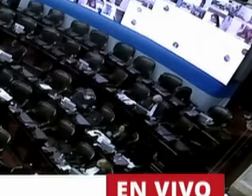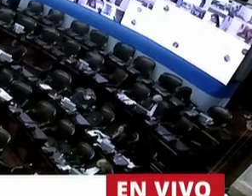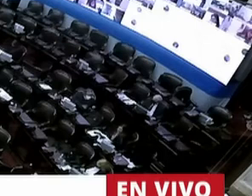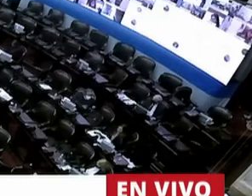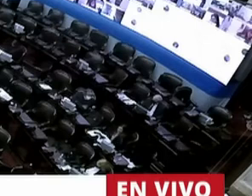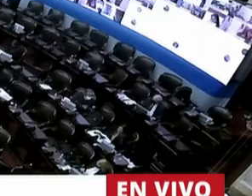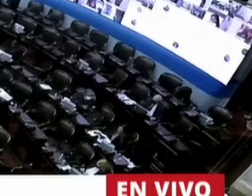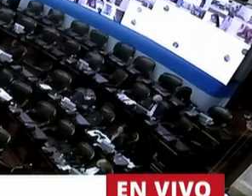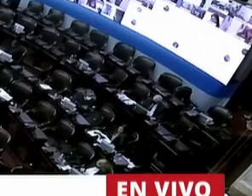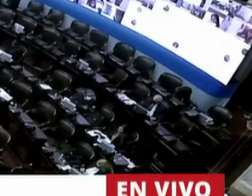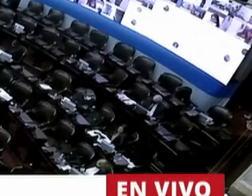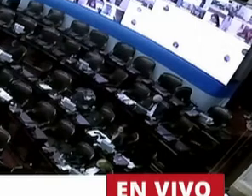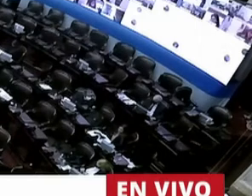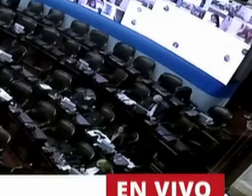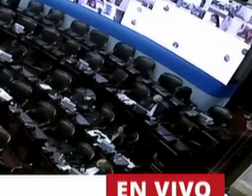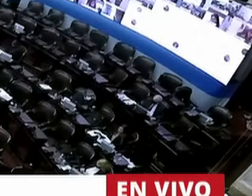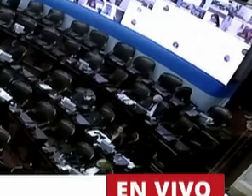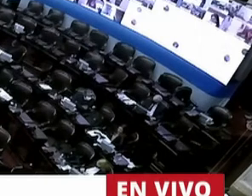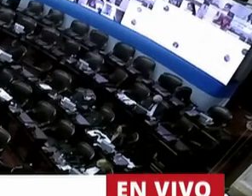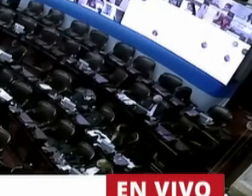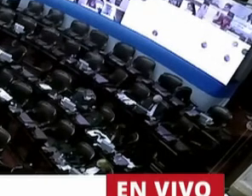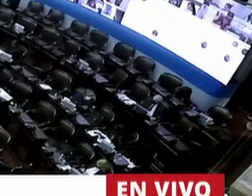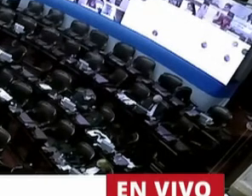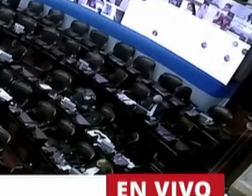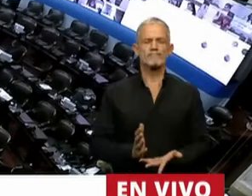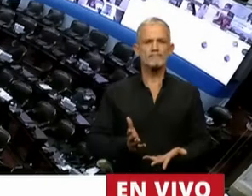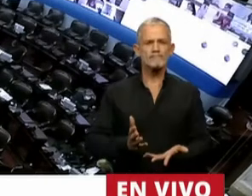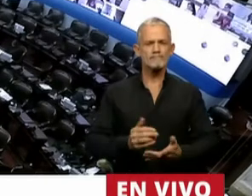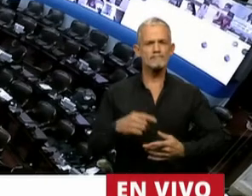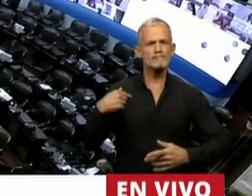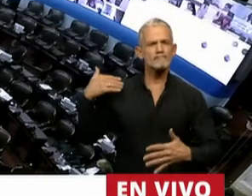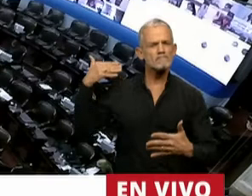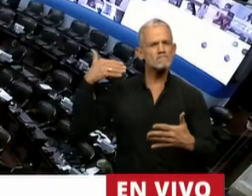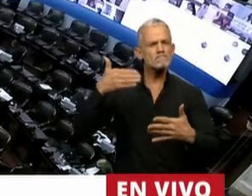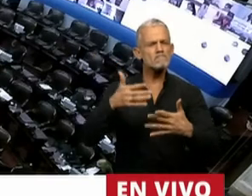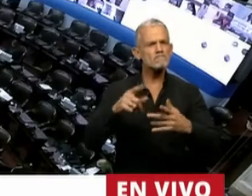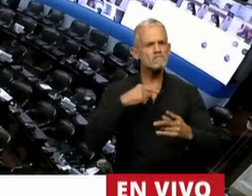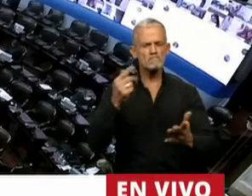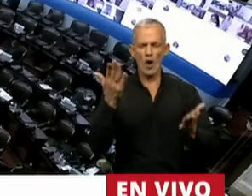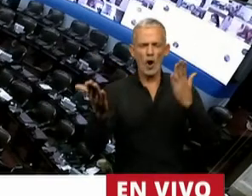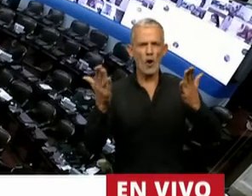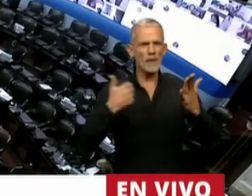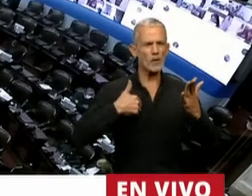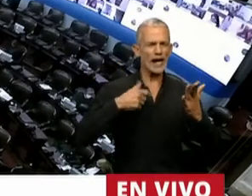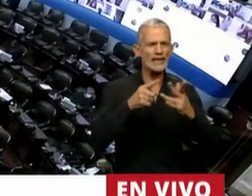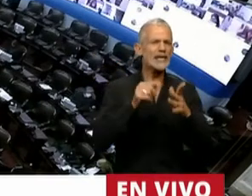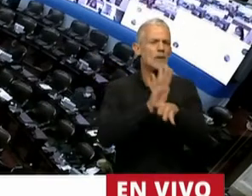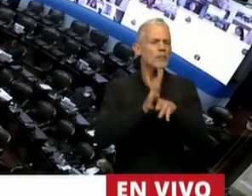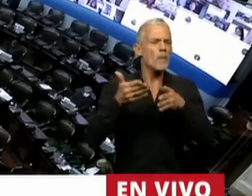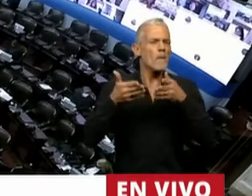Gracias, señor presidente. Señor presidente, vengo hace tiempo comparando a la Argentina con un barco,